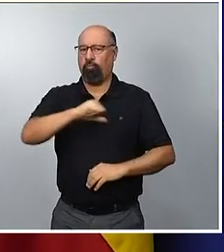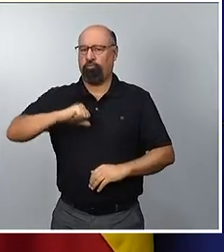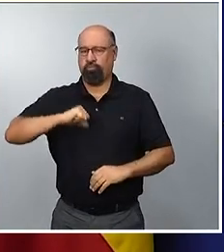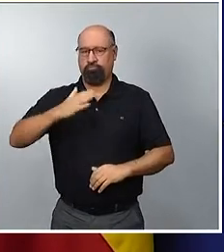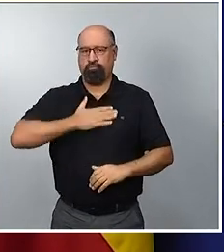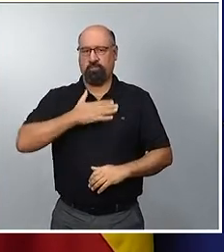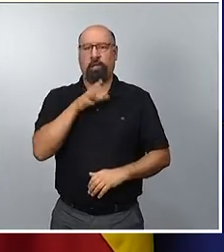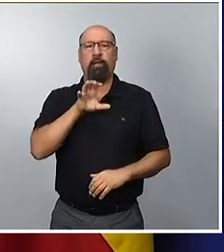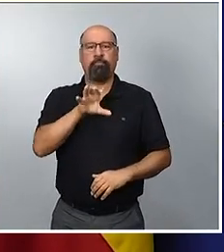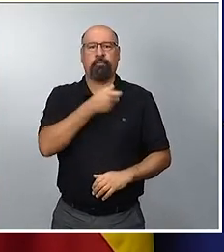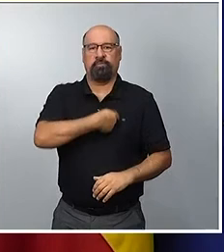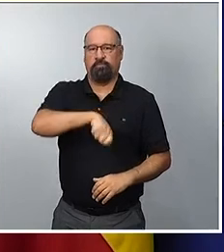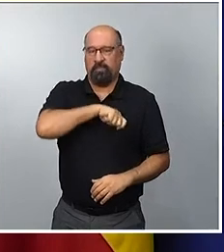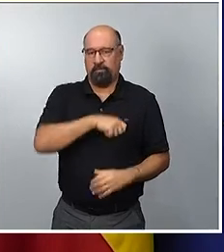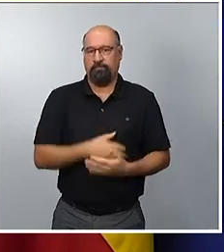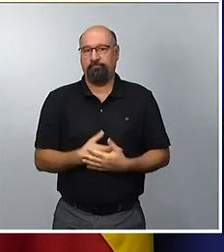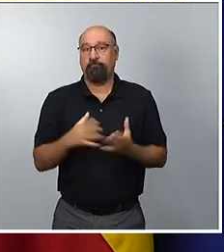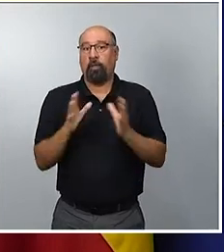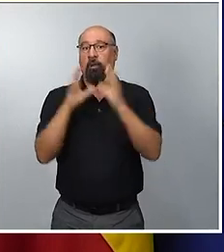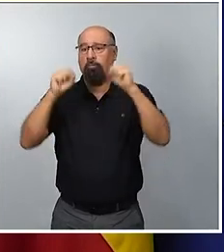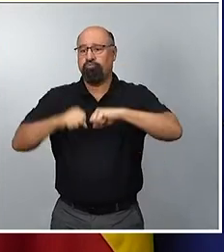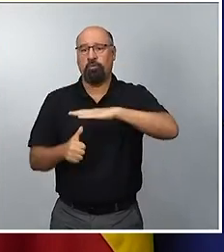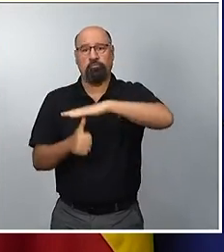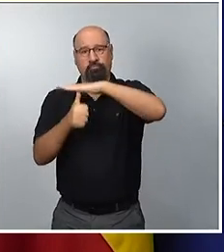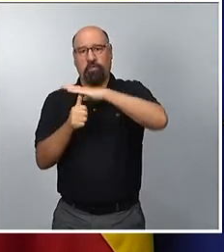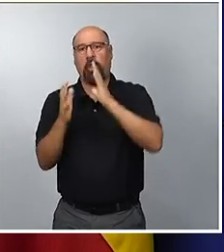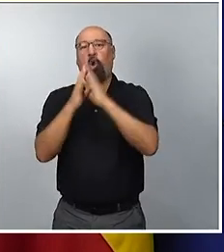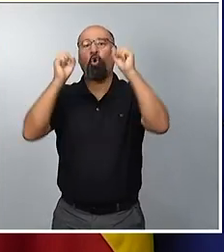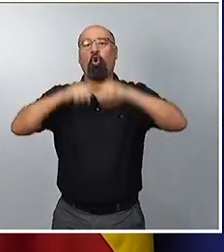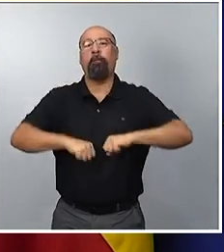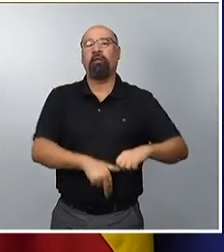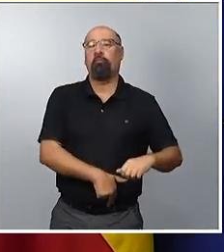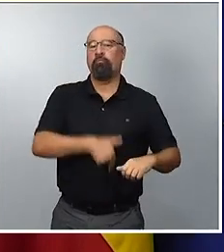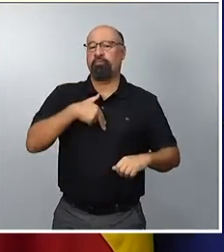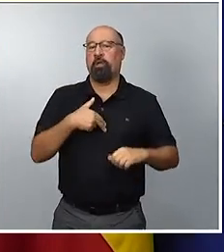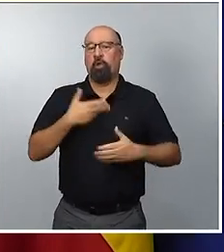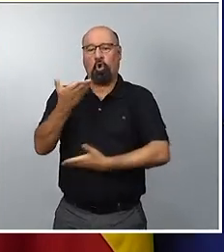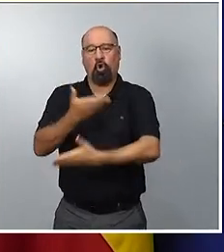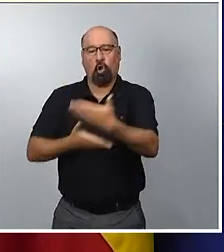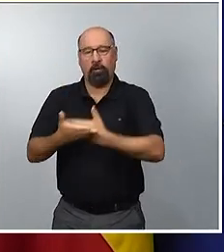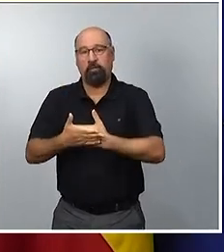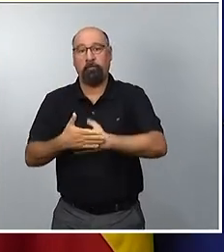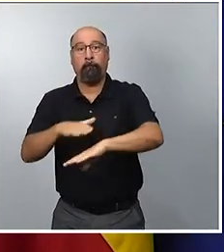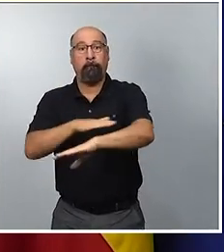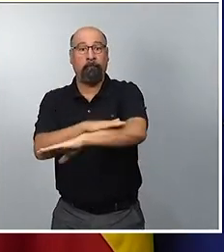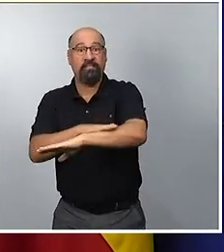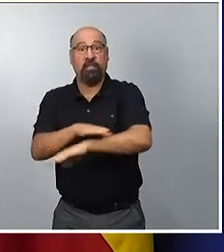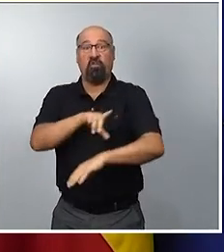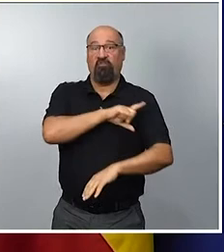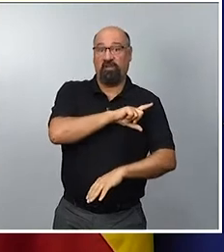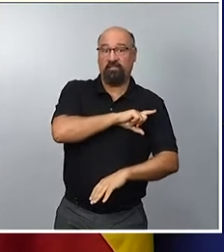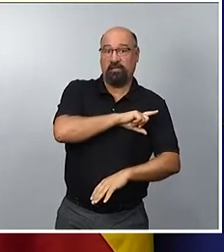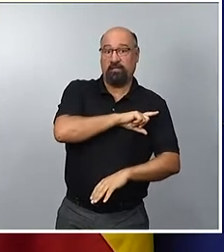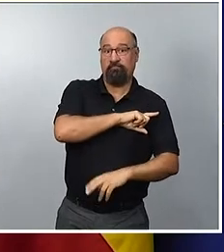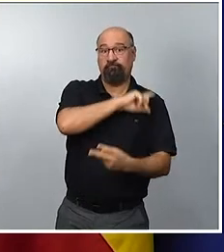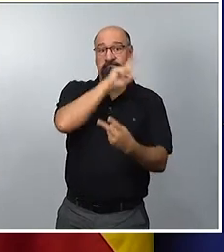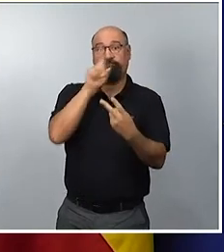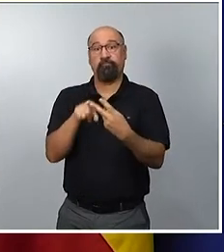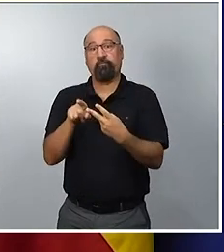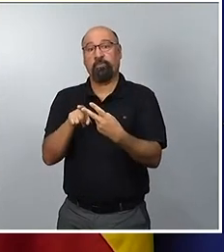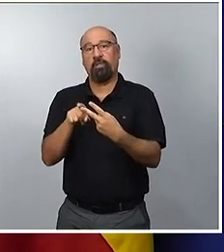autorizar la prórroga de un convenio marco de colaboración entre el Ministerio de Defensa y